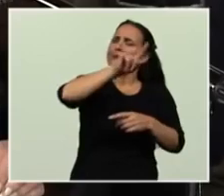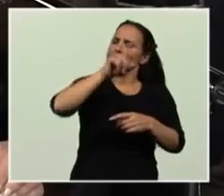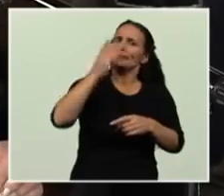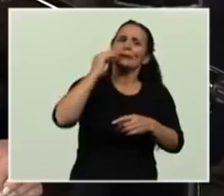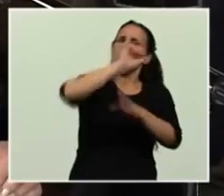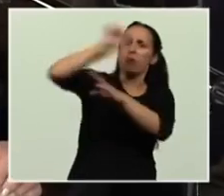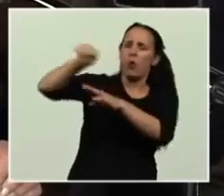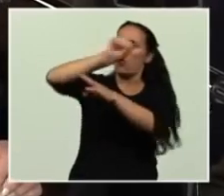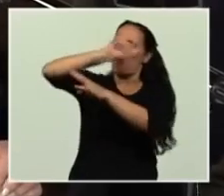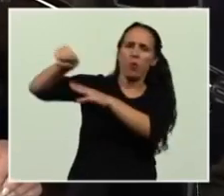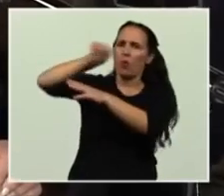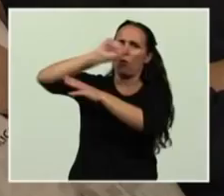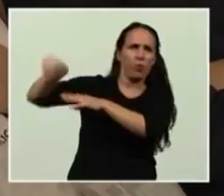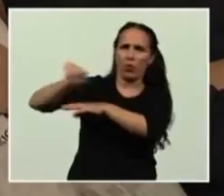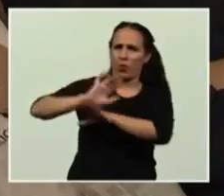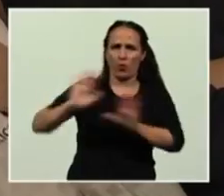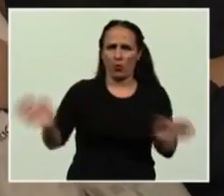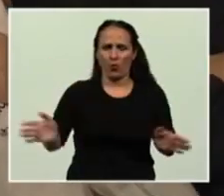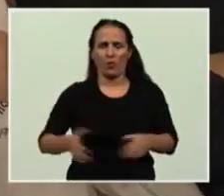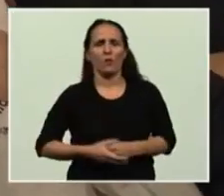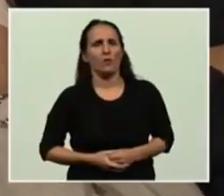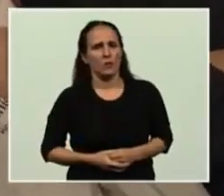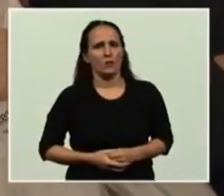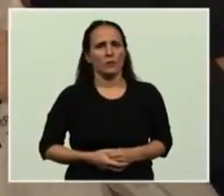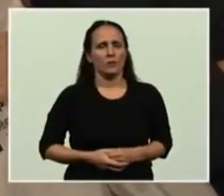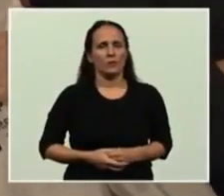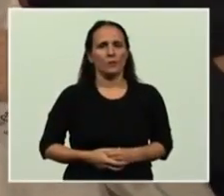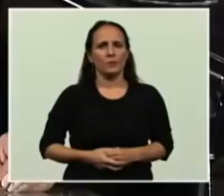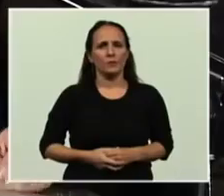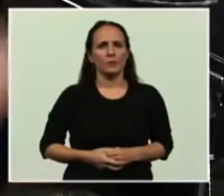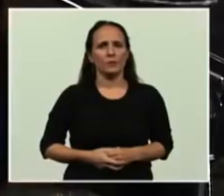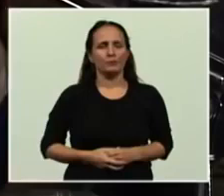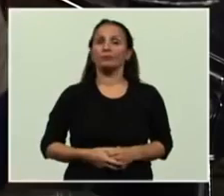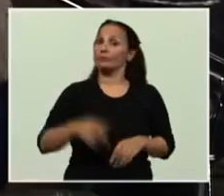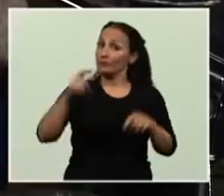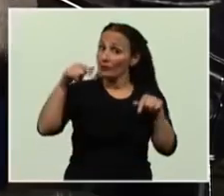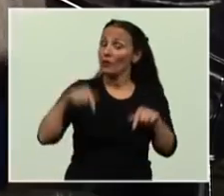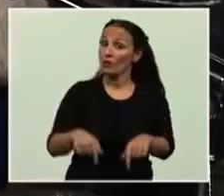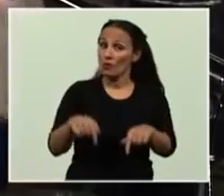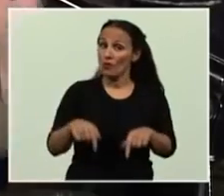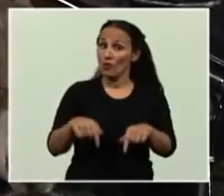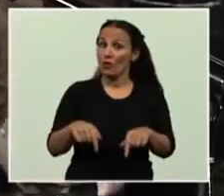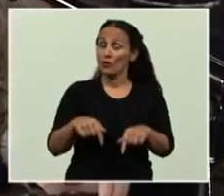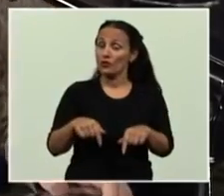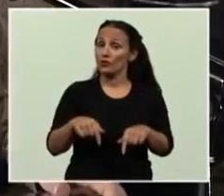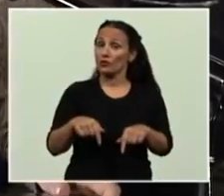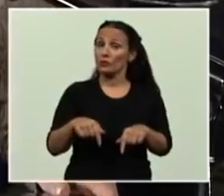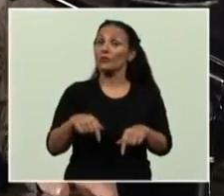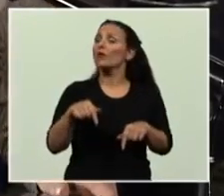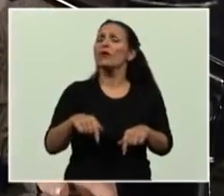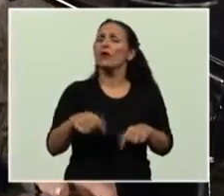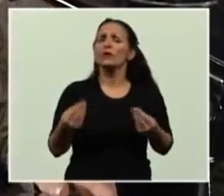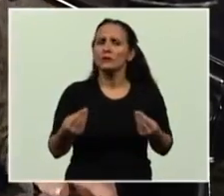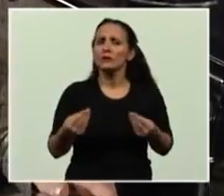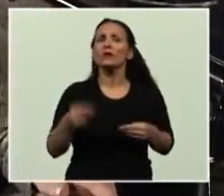por el gobierno del Reino Unido. Es más, hoy, sin ir más lejos, tiene